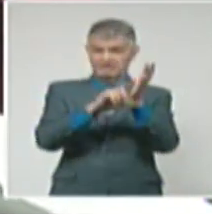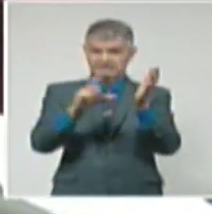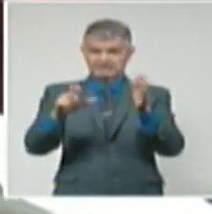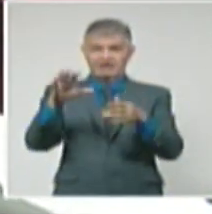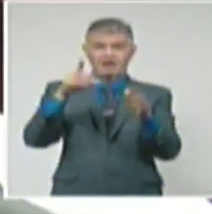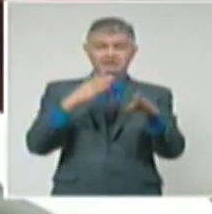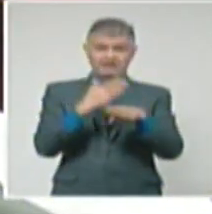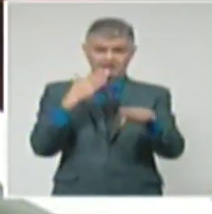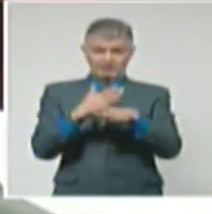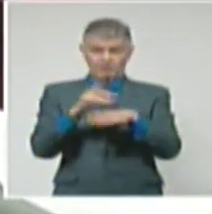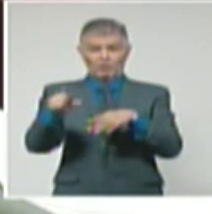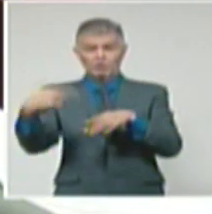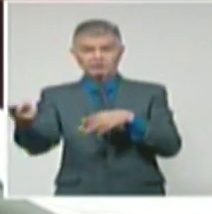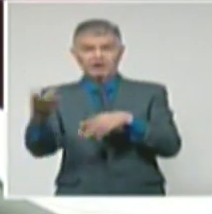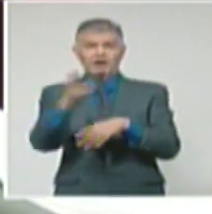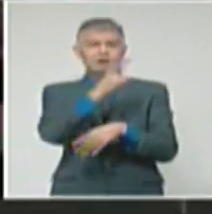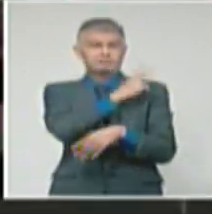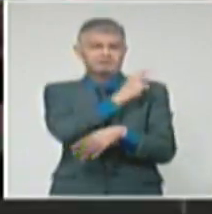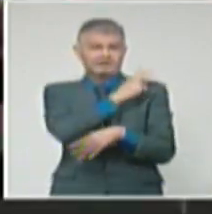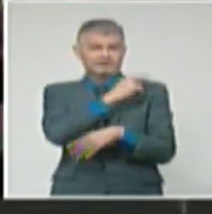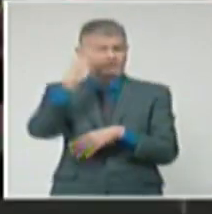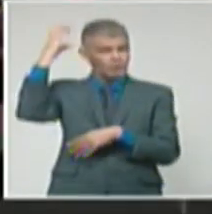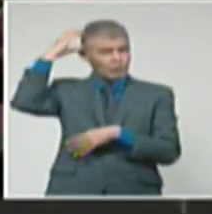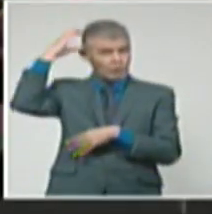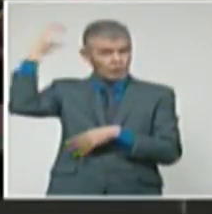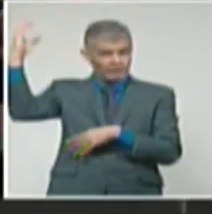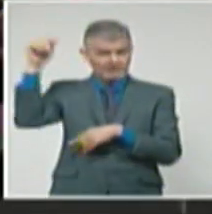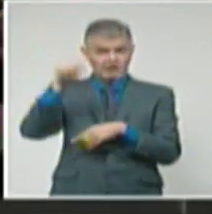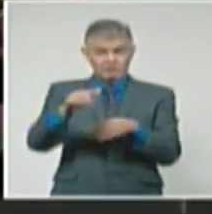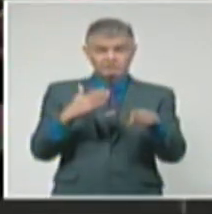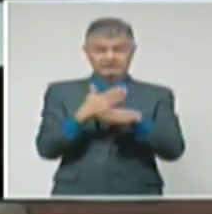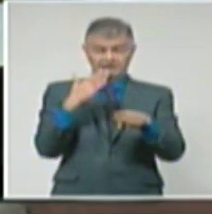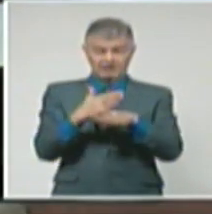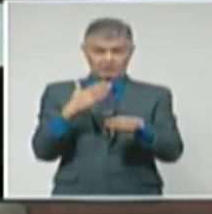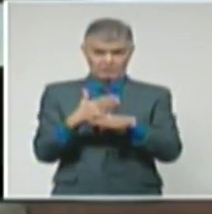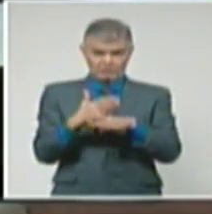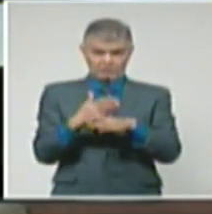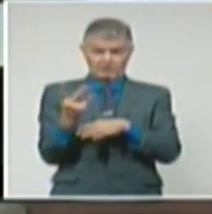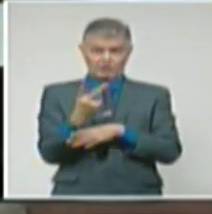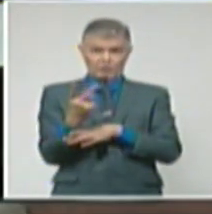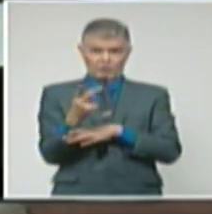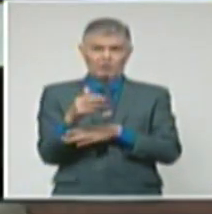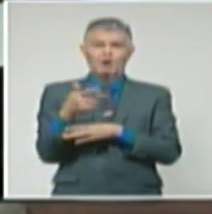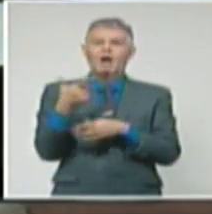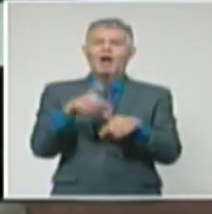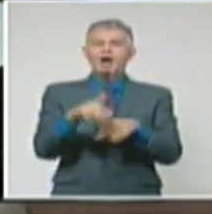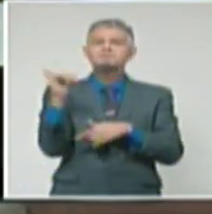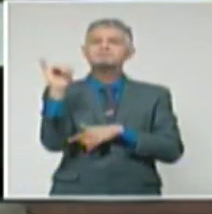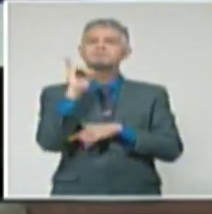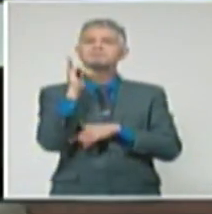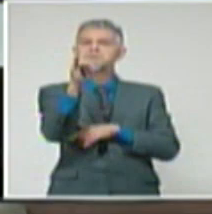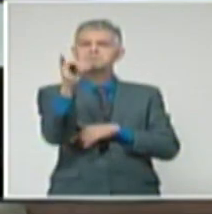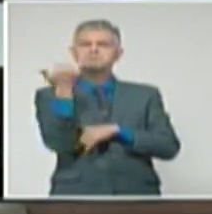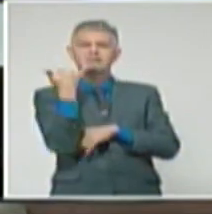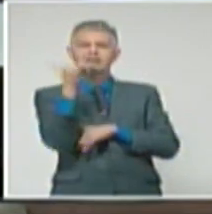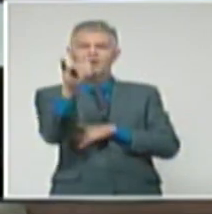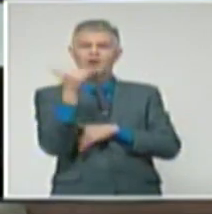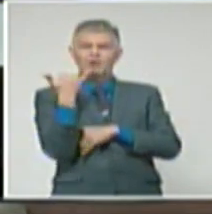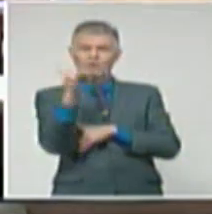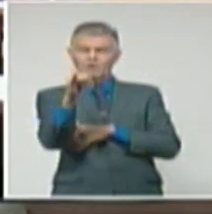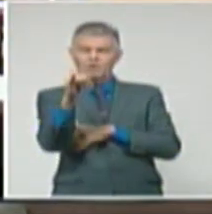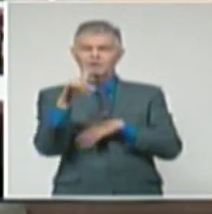Johnson Urrutia, miembro del Consejo de Estado y Gobernadora de Santiago de Cuba, sesionó la videoconferencia de preparación de la actividad